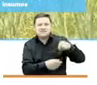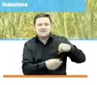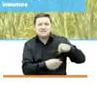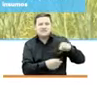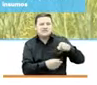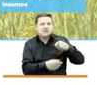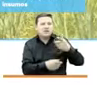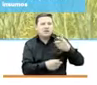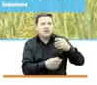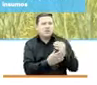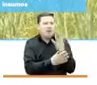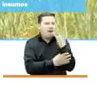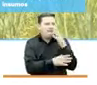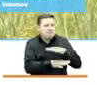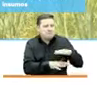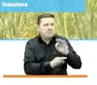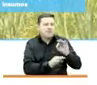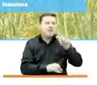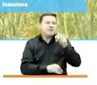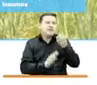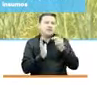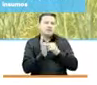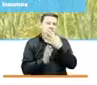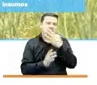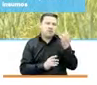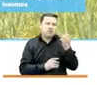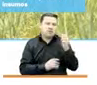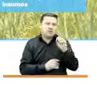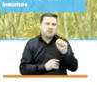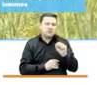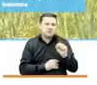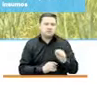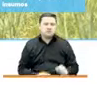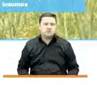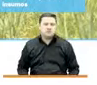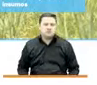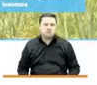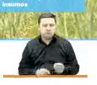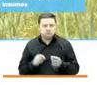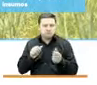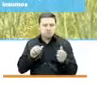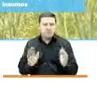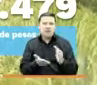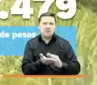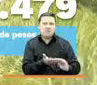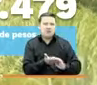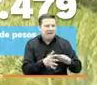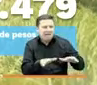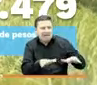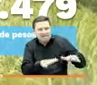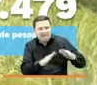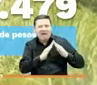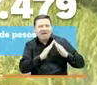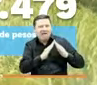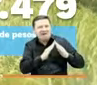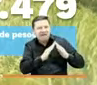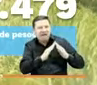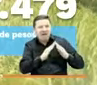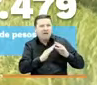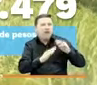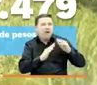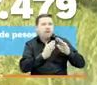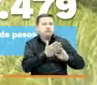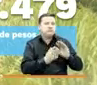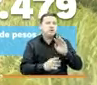caseras por un valor de 17 mil 479. Se ejecutaron mejoras de las condiciones de vivienda o habitabilidad a